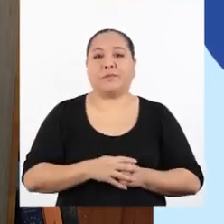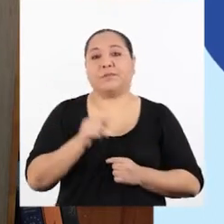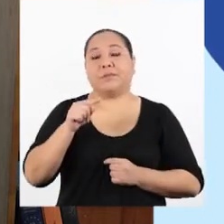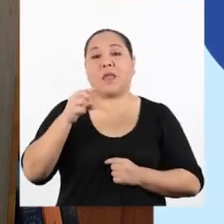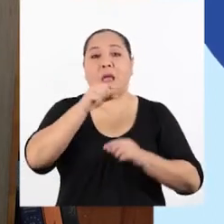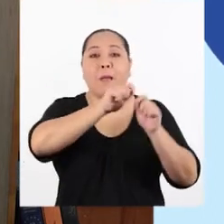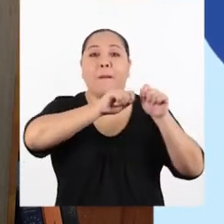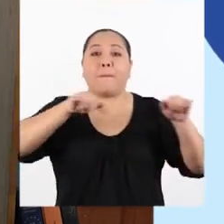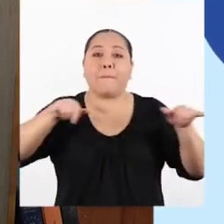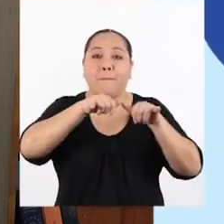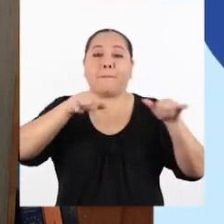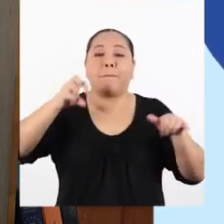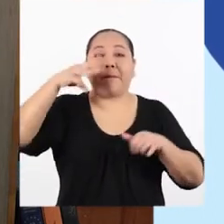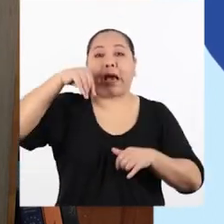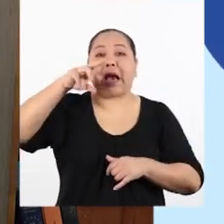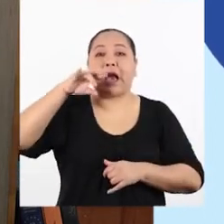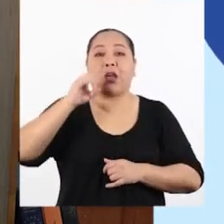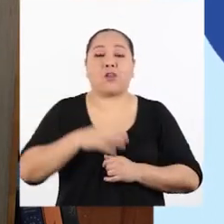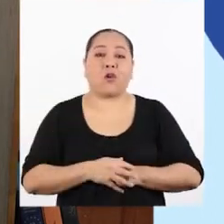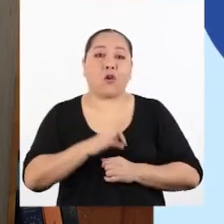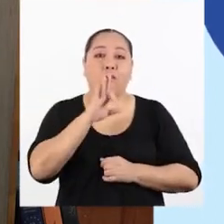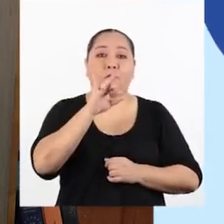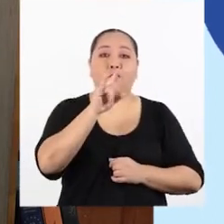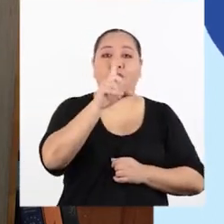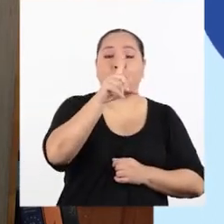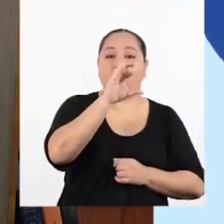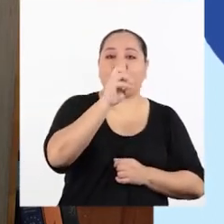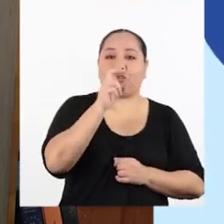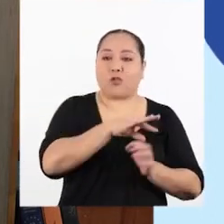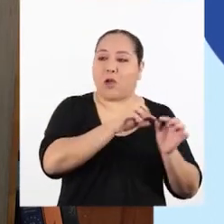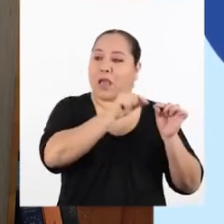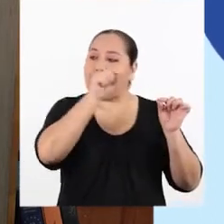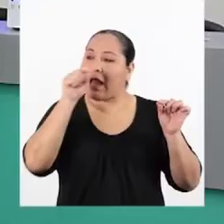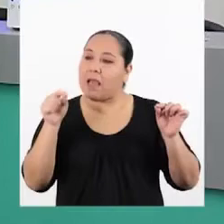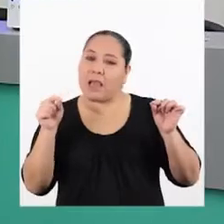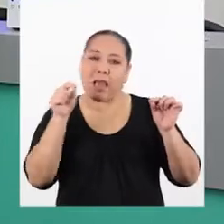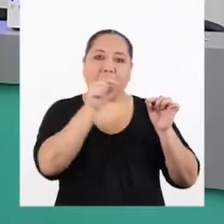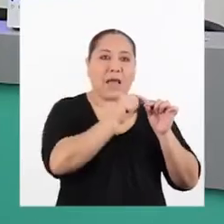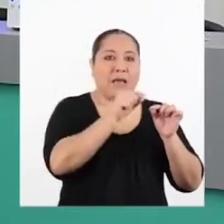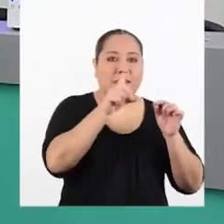Mario desde el fulcro hasta donde se encuentre la liga.